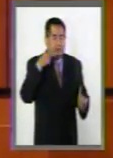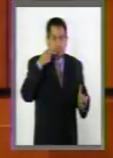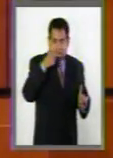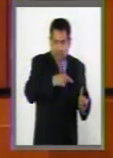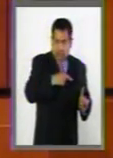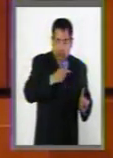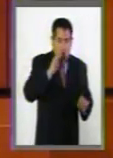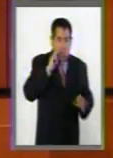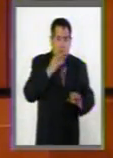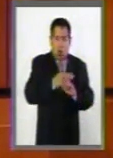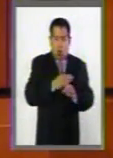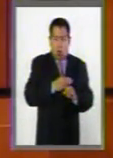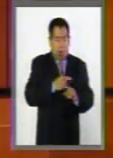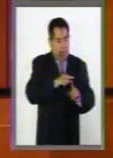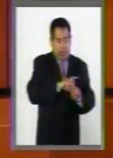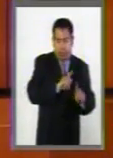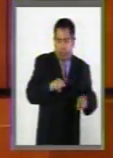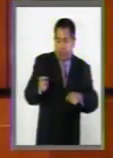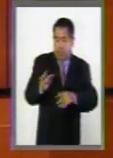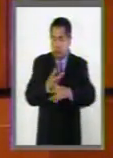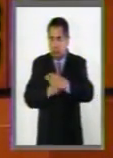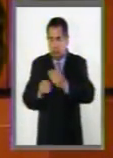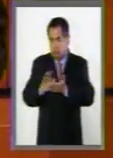obligaciones a la reparación del daño.